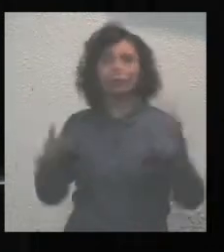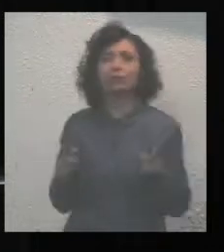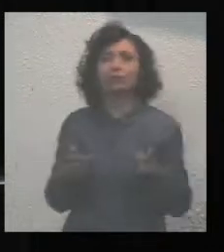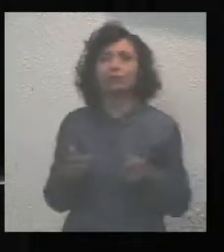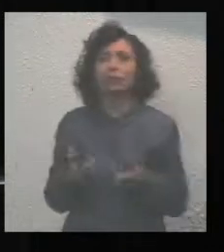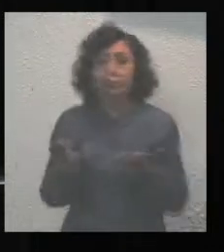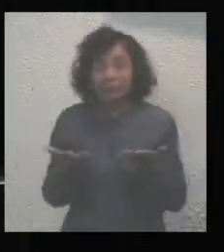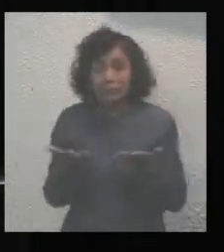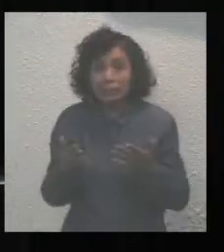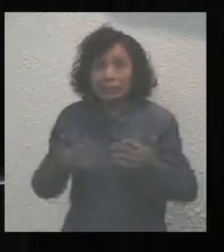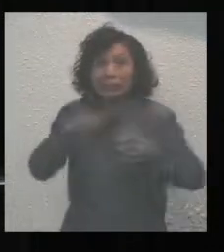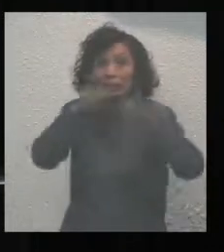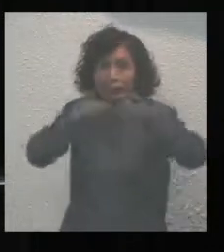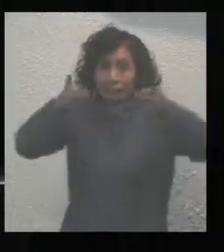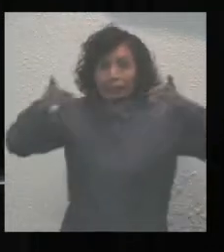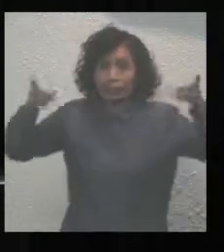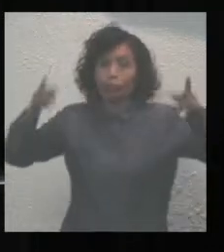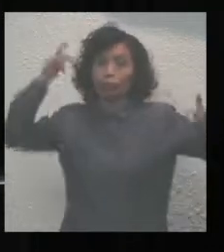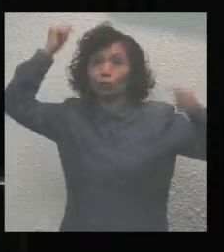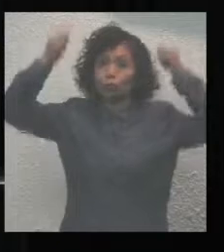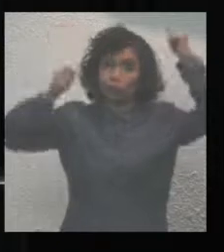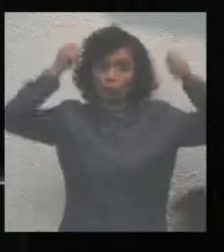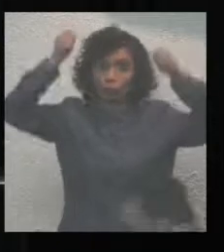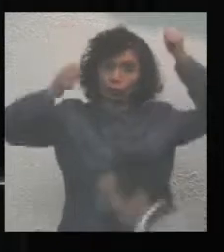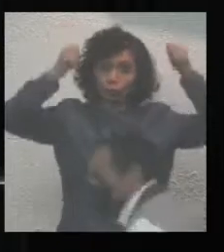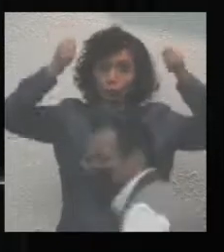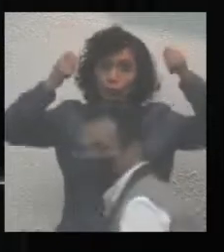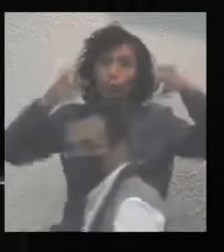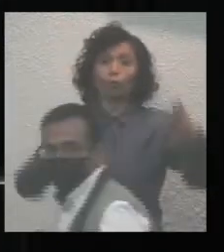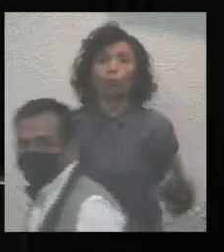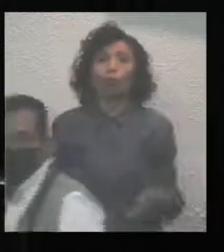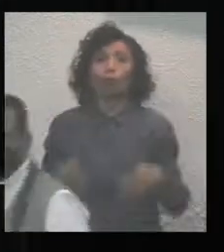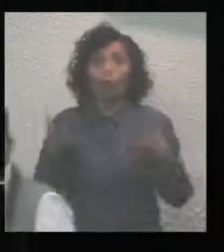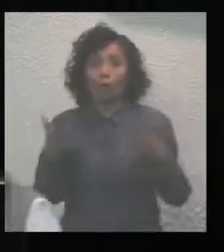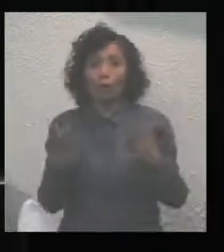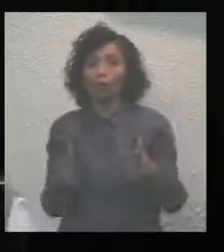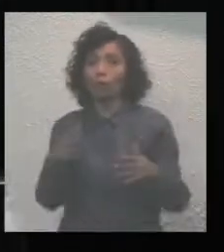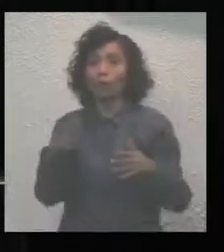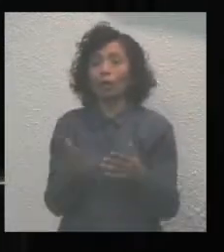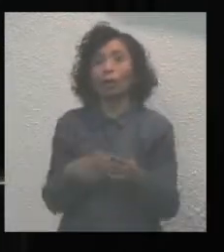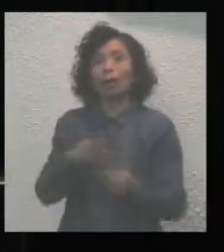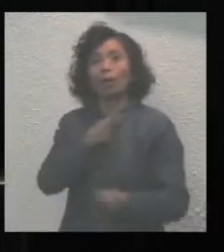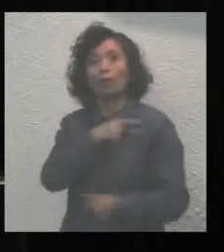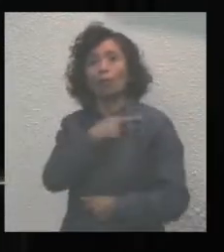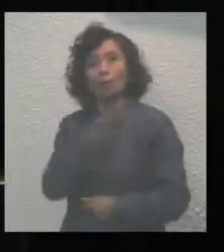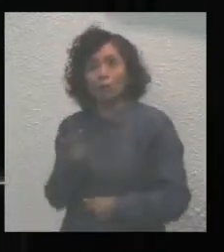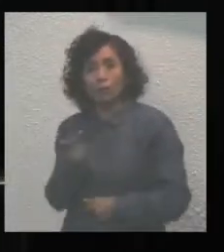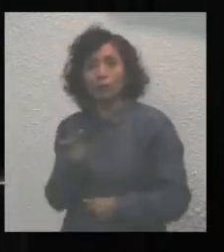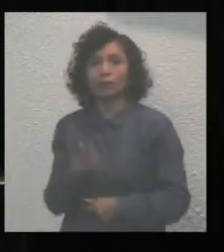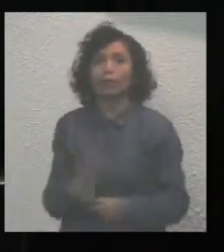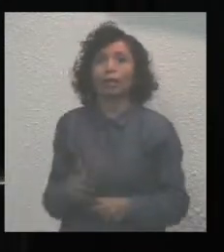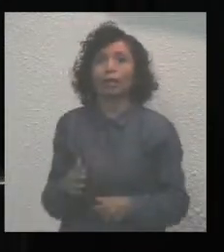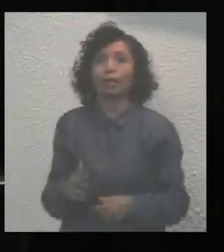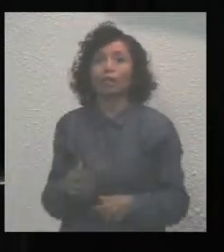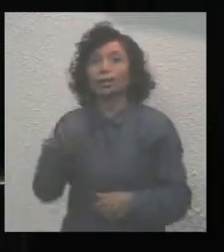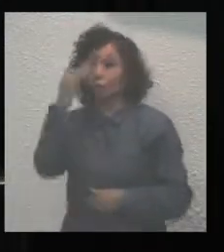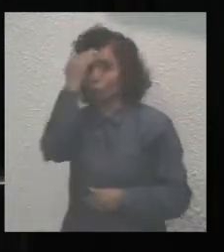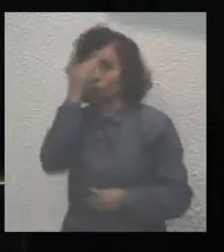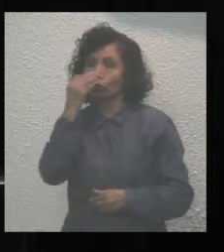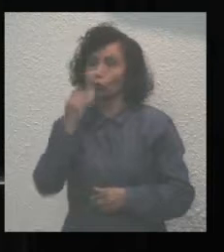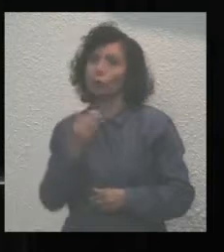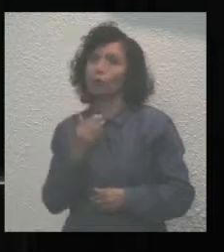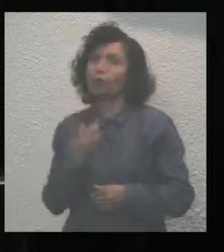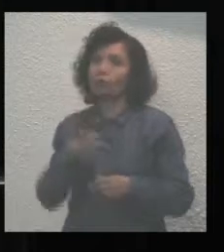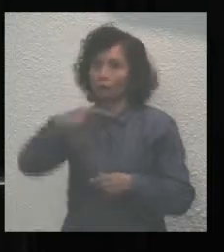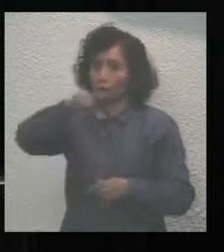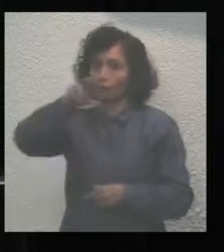y el crecimiento en el sector turístico contrastan con el rezago y la pobreza en la zona maya y sur de Quintana